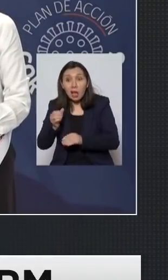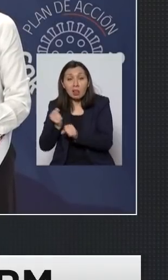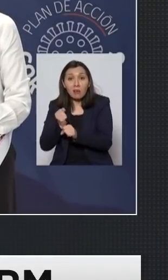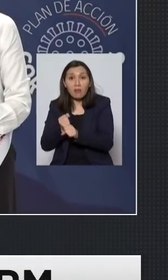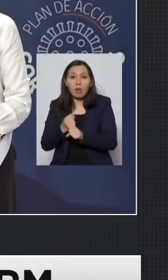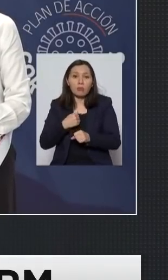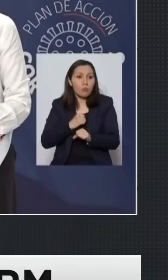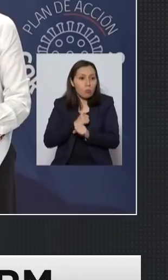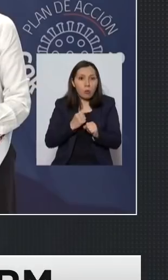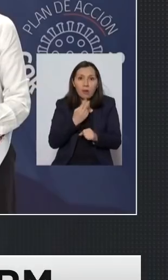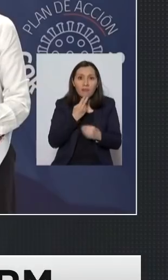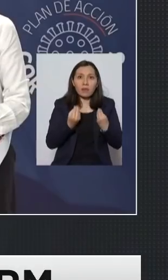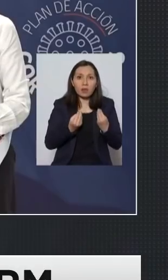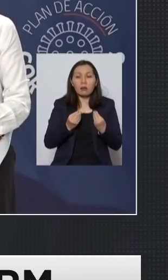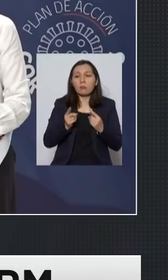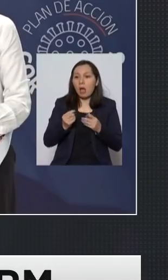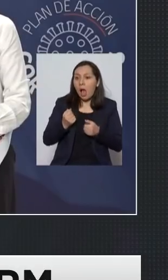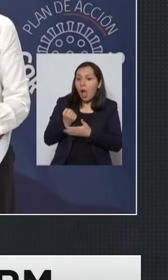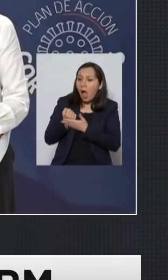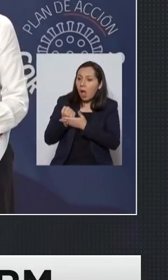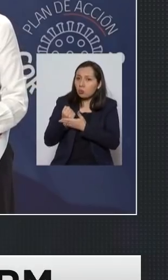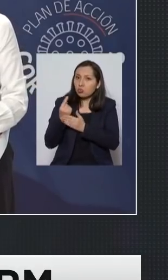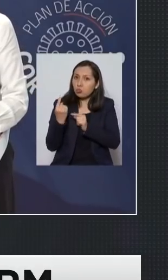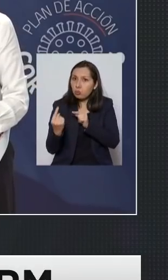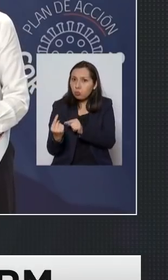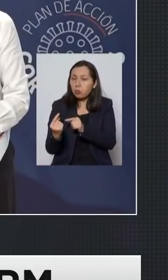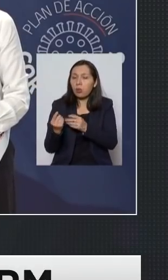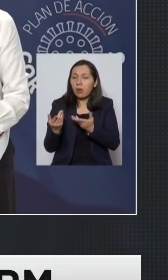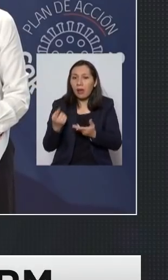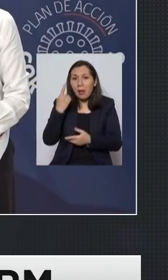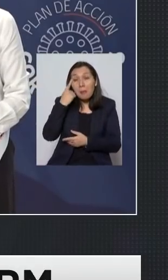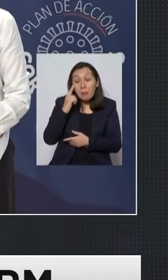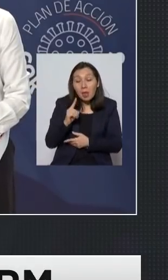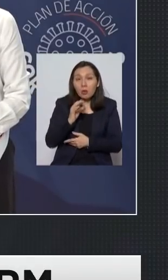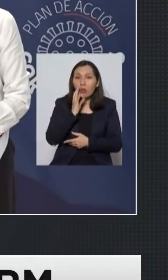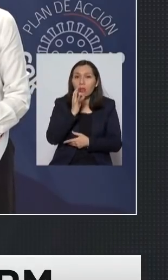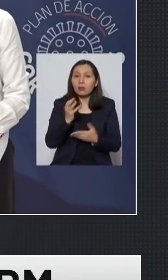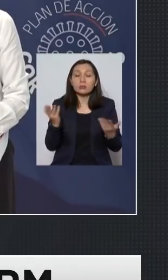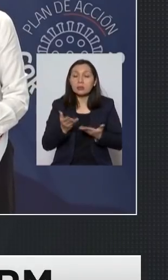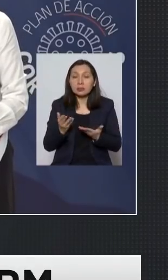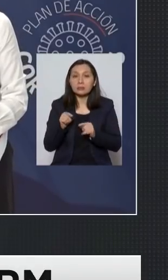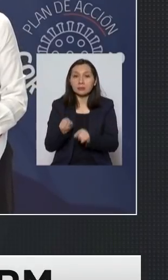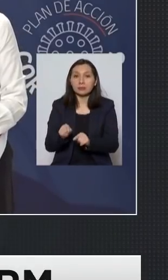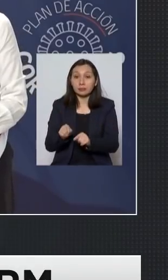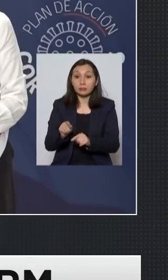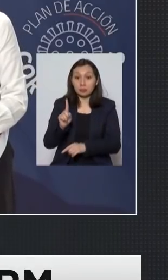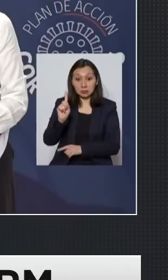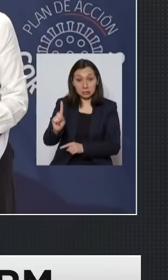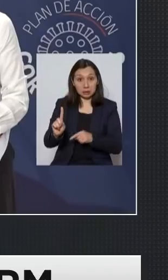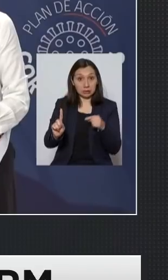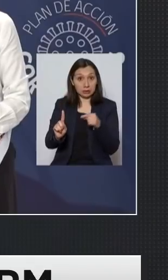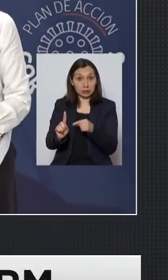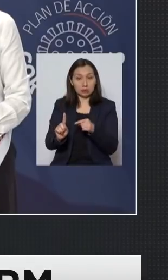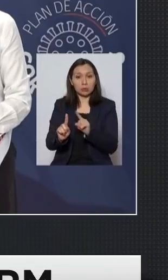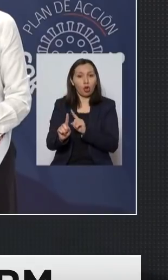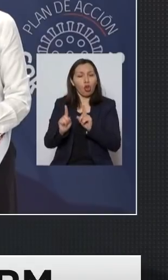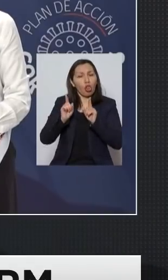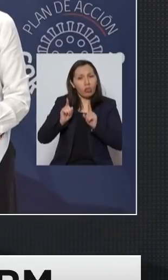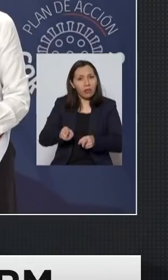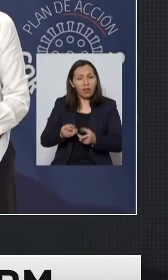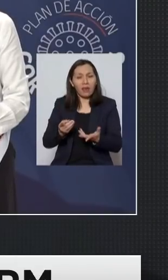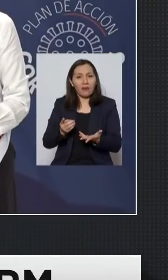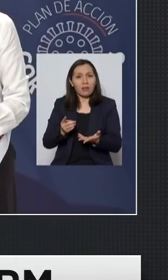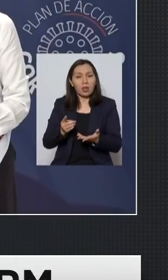para que efectivamente tenga ese sustento pero amarro con que para que esa persona no tenga